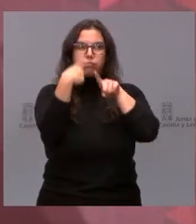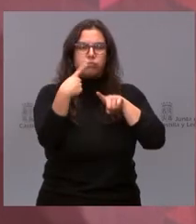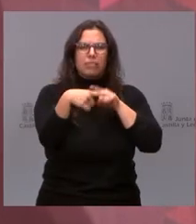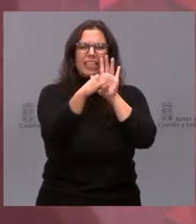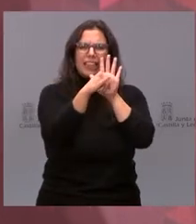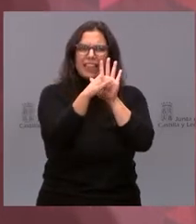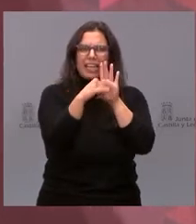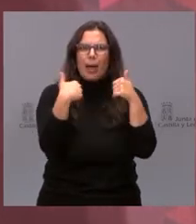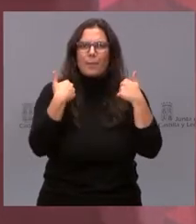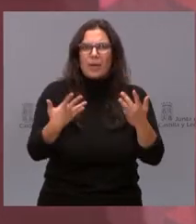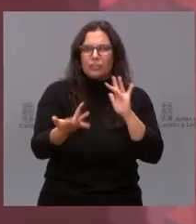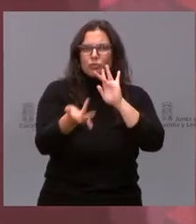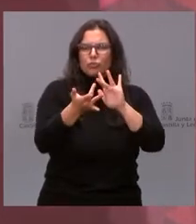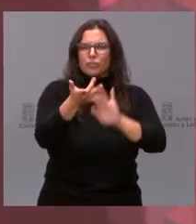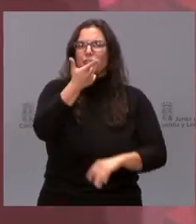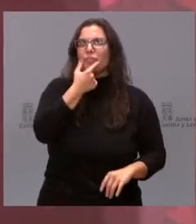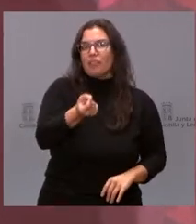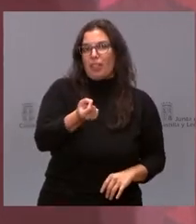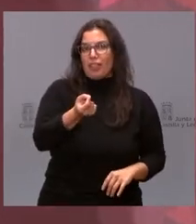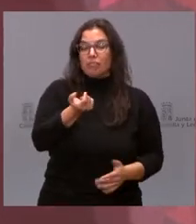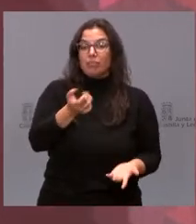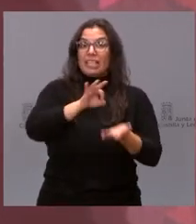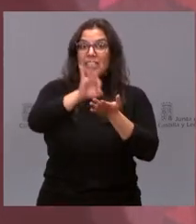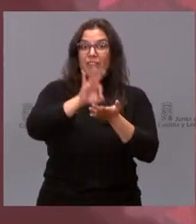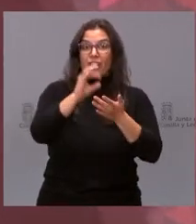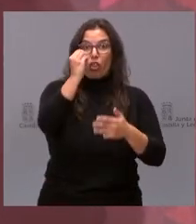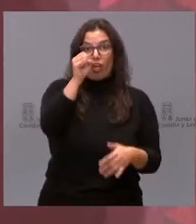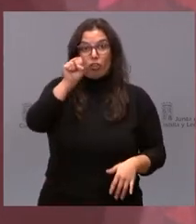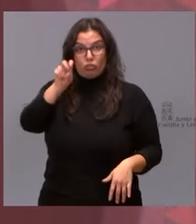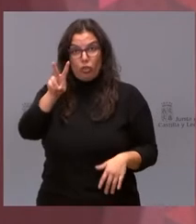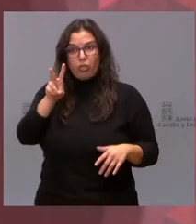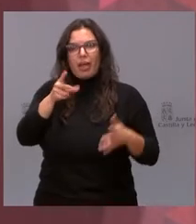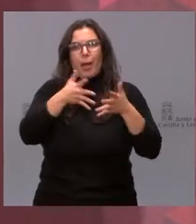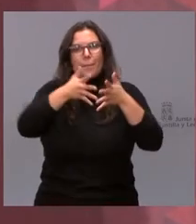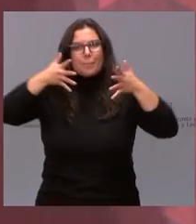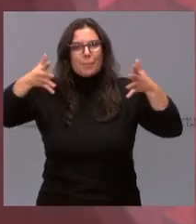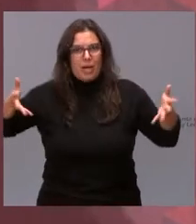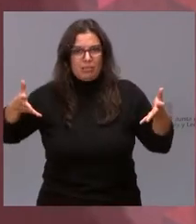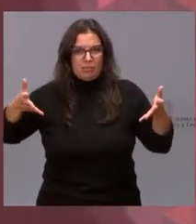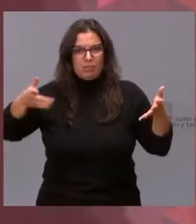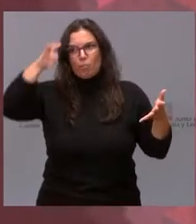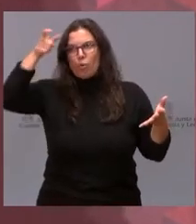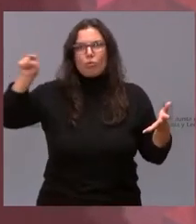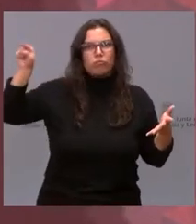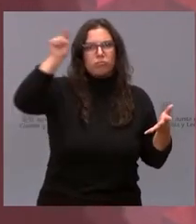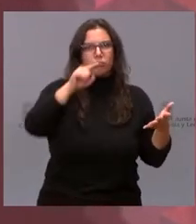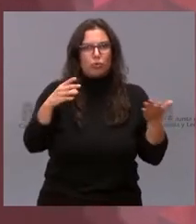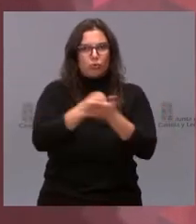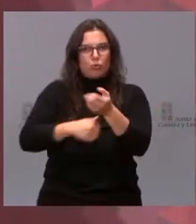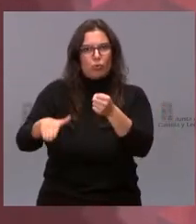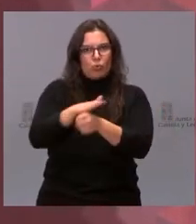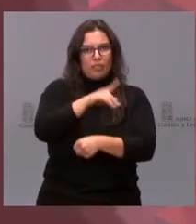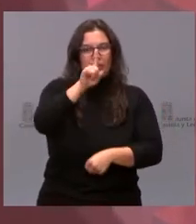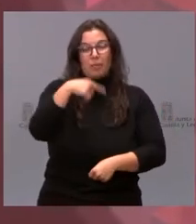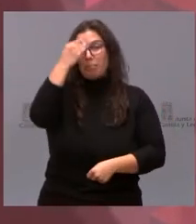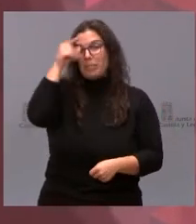del servicio 012 en el medio rural. Consideramos que es